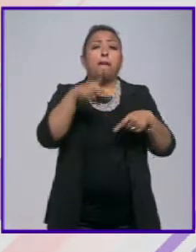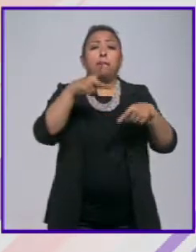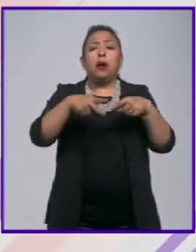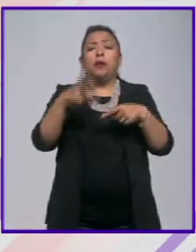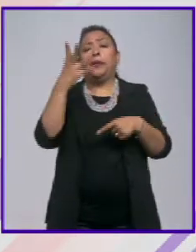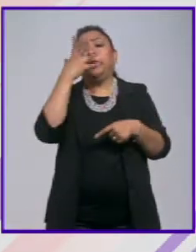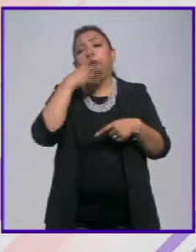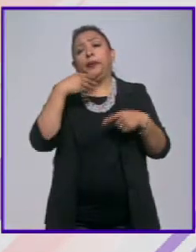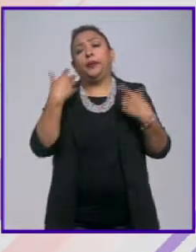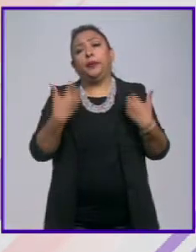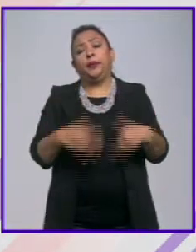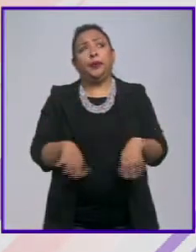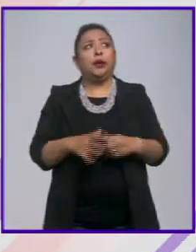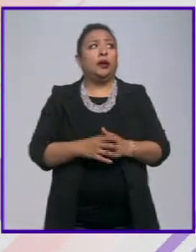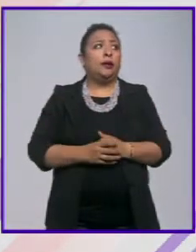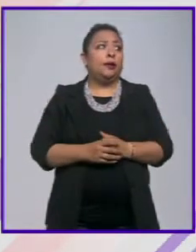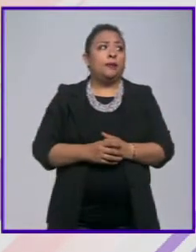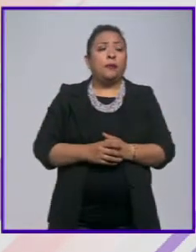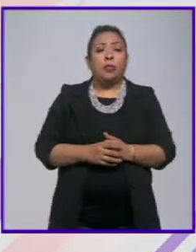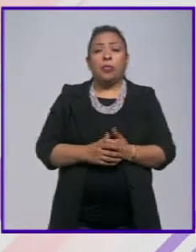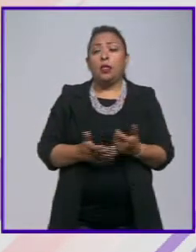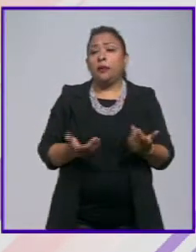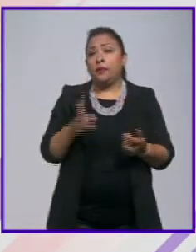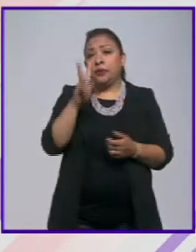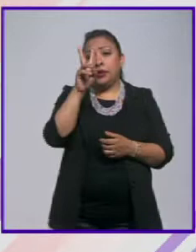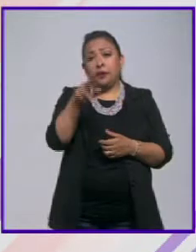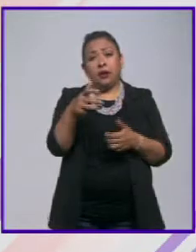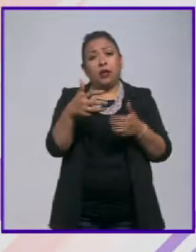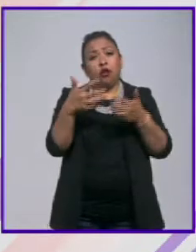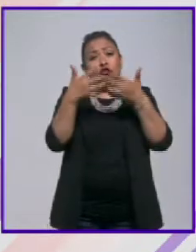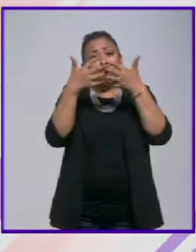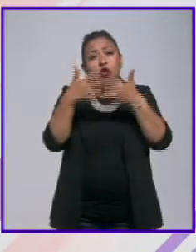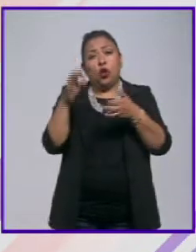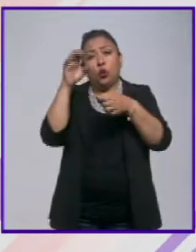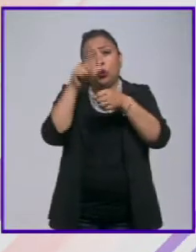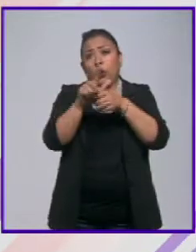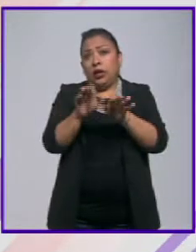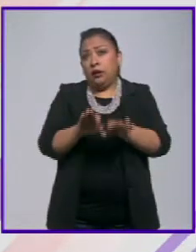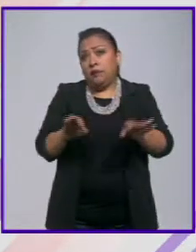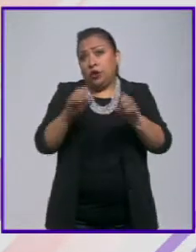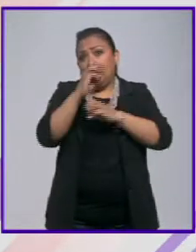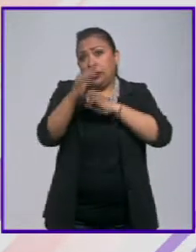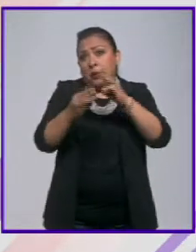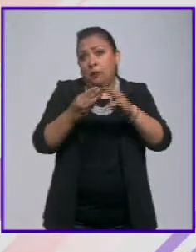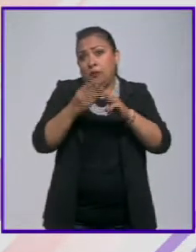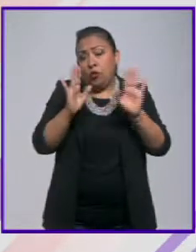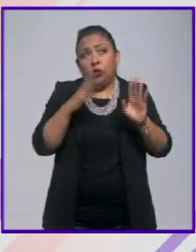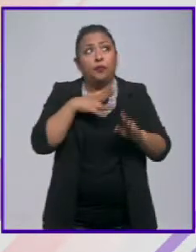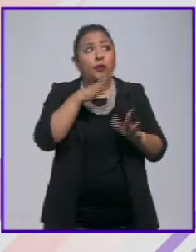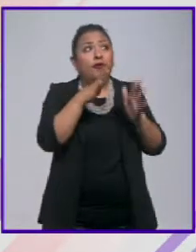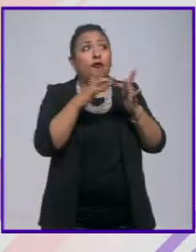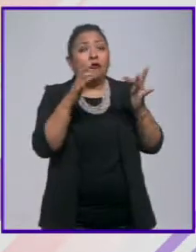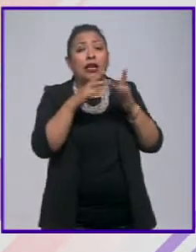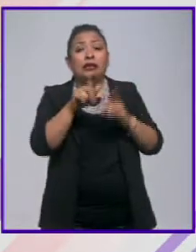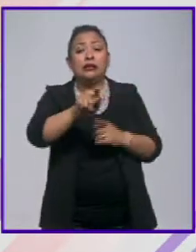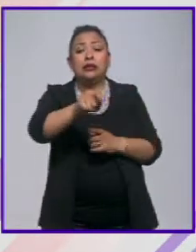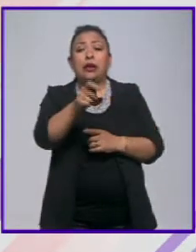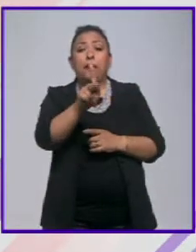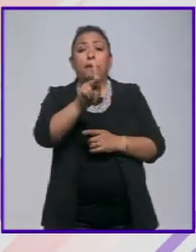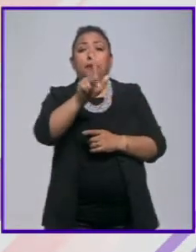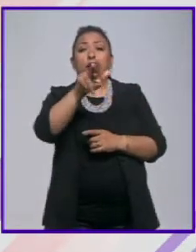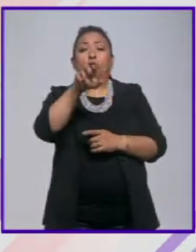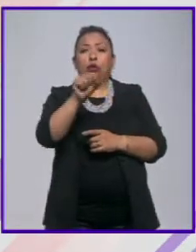y es una de las industrias culturales más importantes del mundo bueno en Francia el Canal Plus por ejemplo